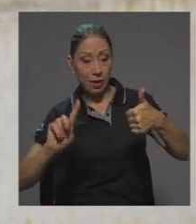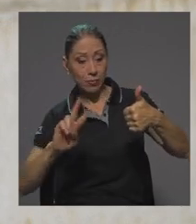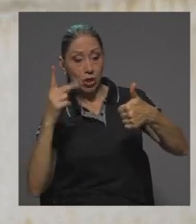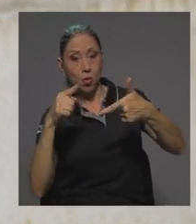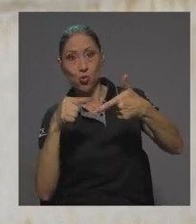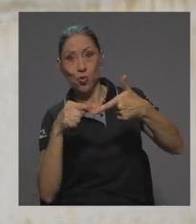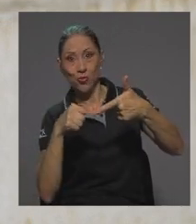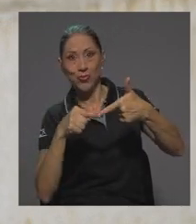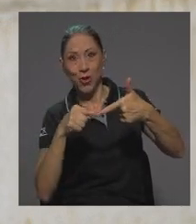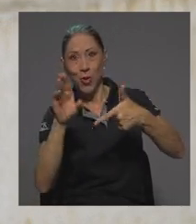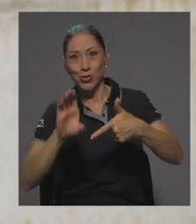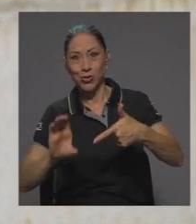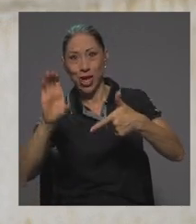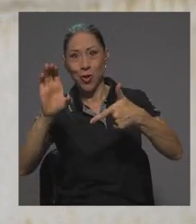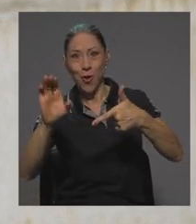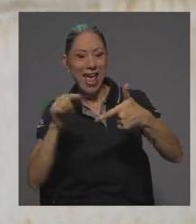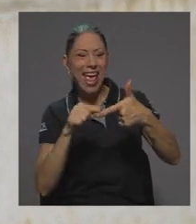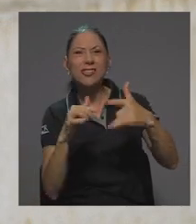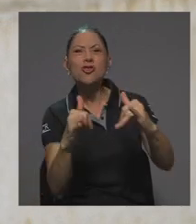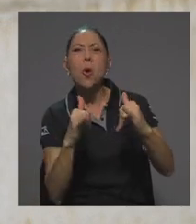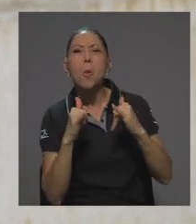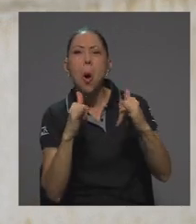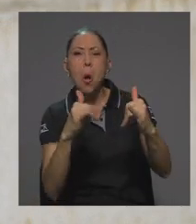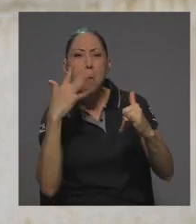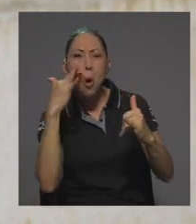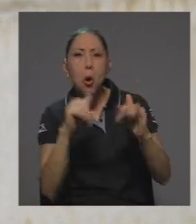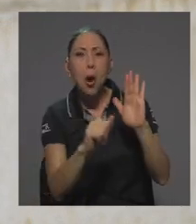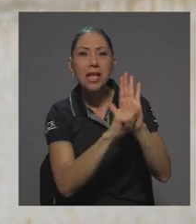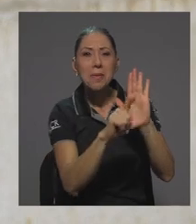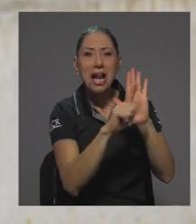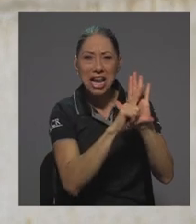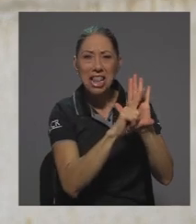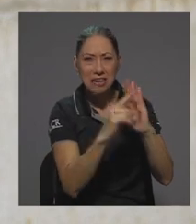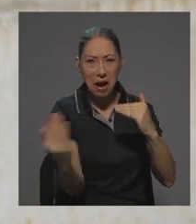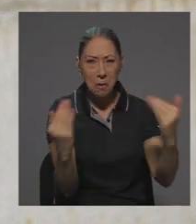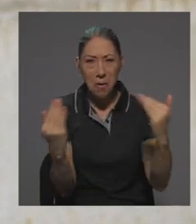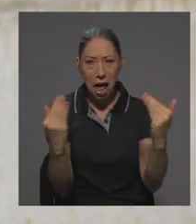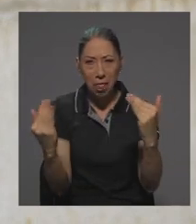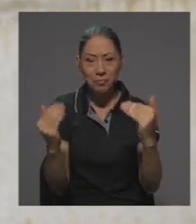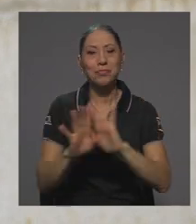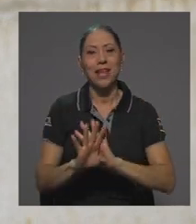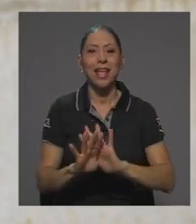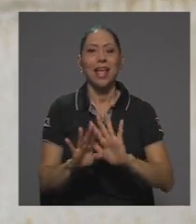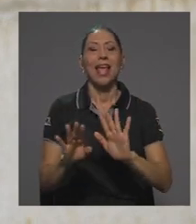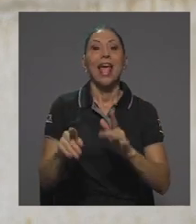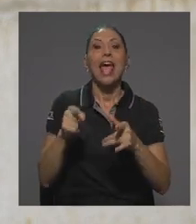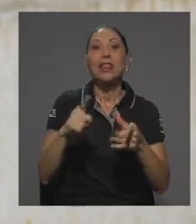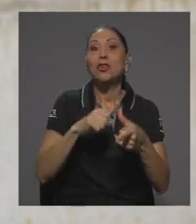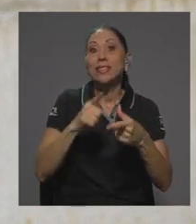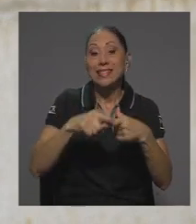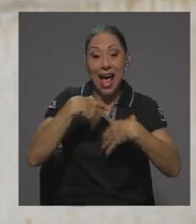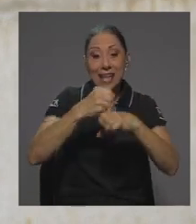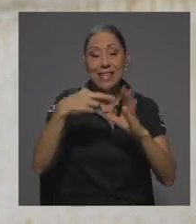homólogo a la Asamblea Legislativa a nivel de nuestra universidad. Es decir, emite los reglamentos, además nombra representaciones de